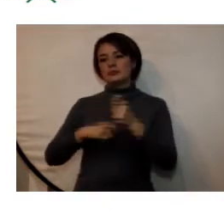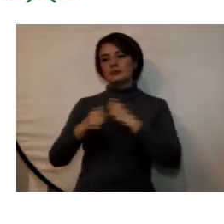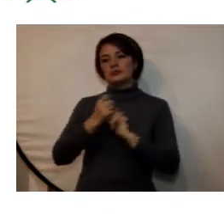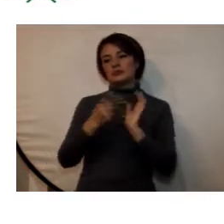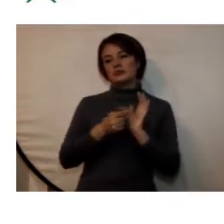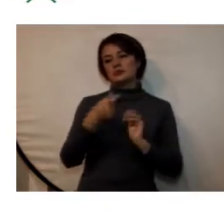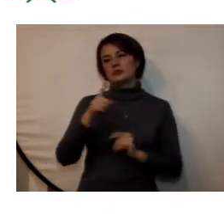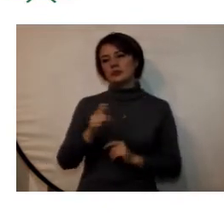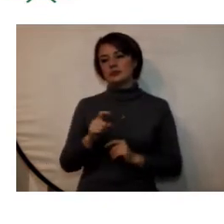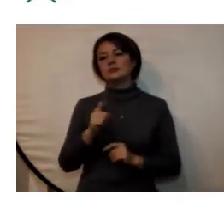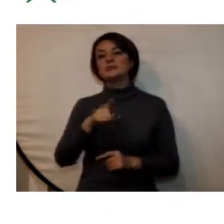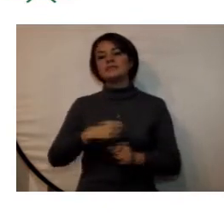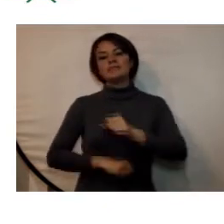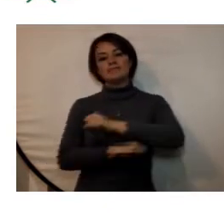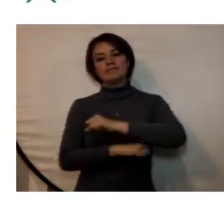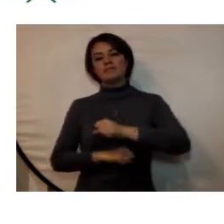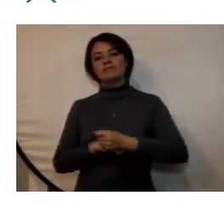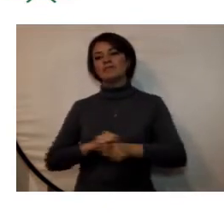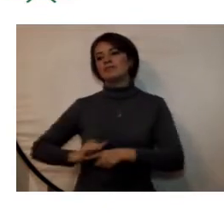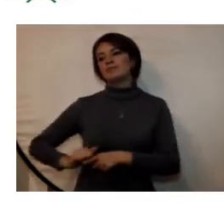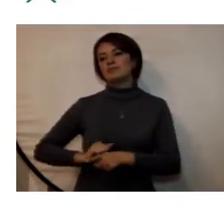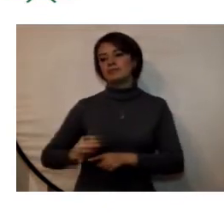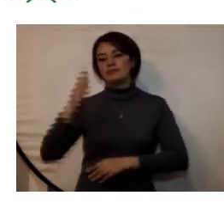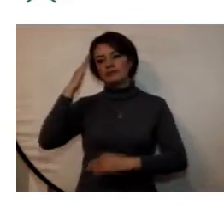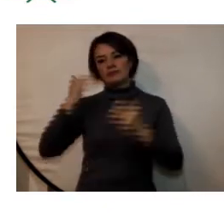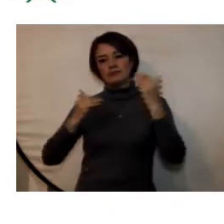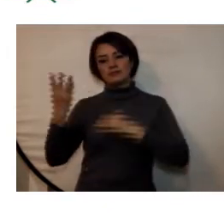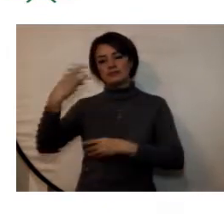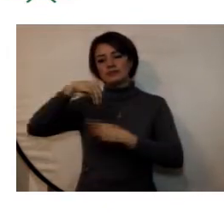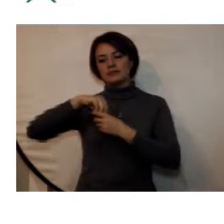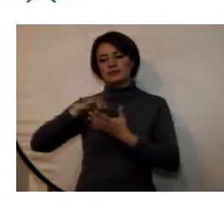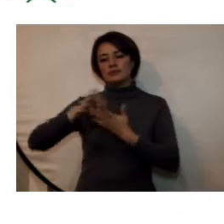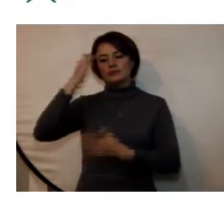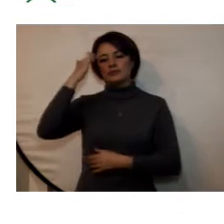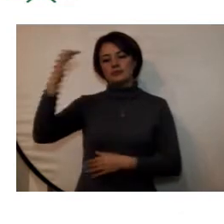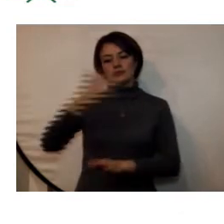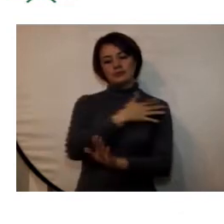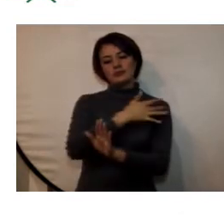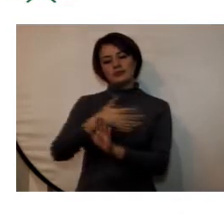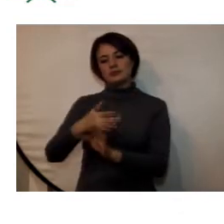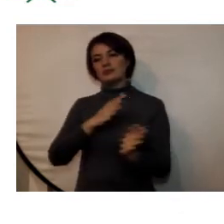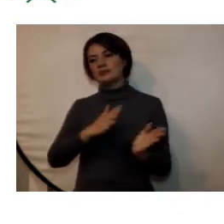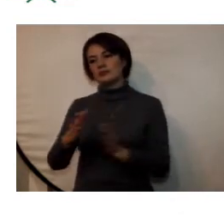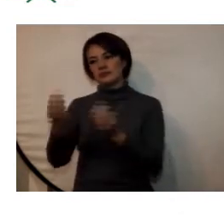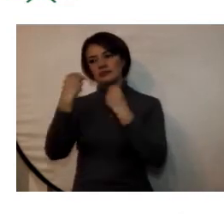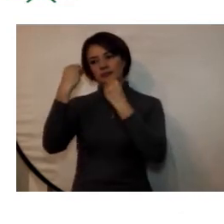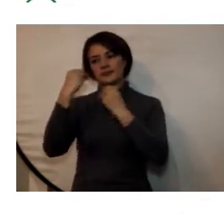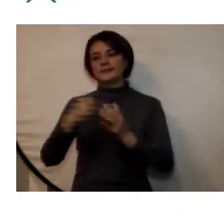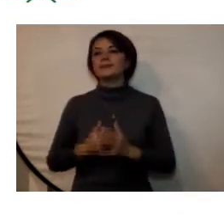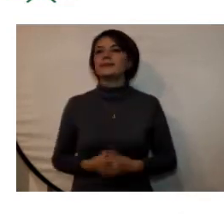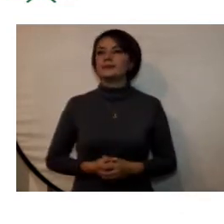2016 permitiendo el fortalecimiento de habilidades y competencias profesionales adquiridas durante el desarrollo de sus programas